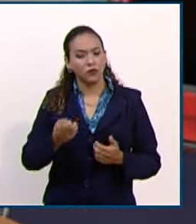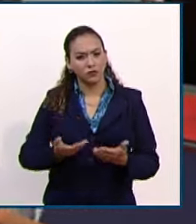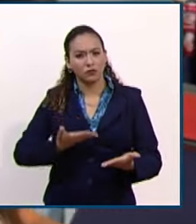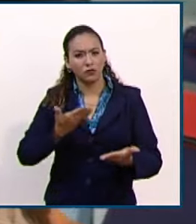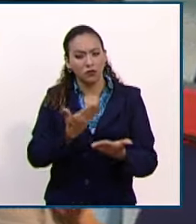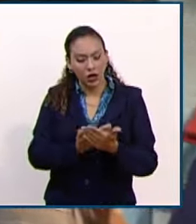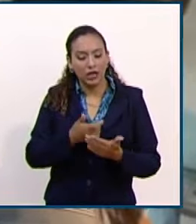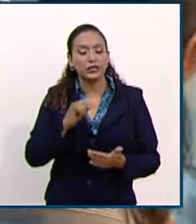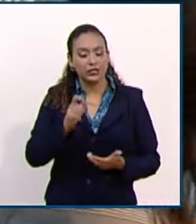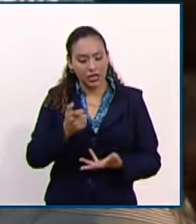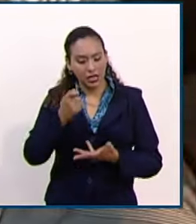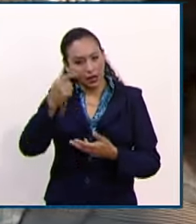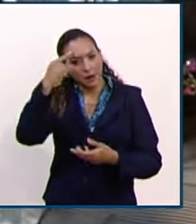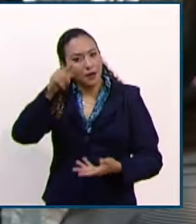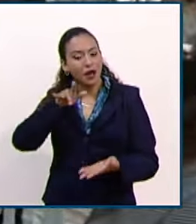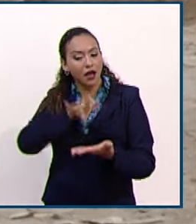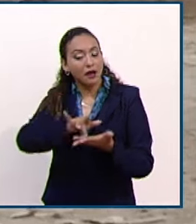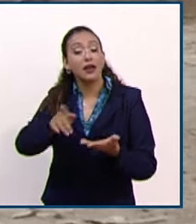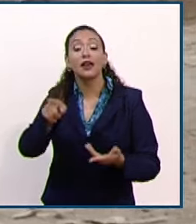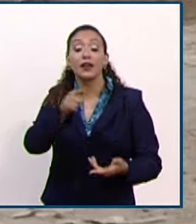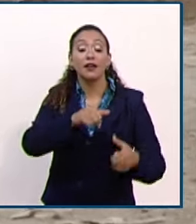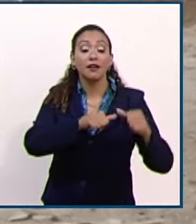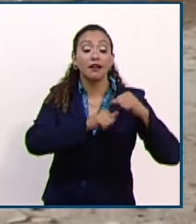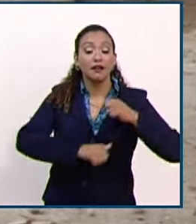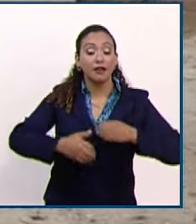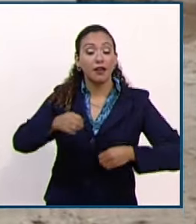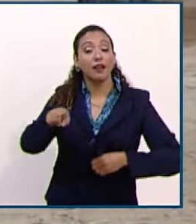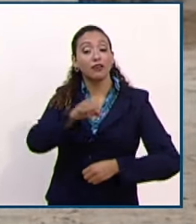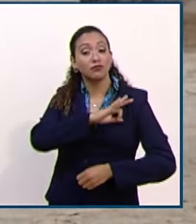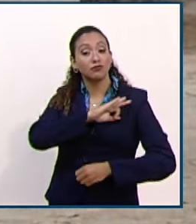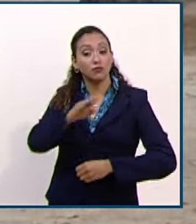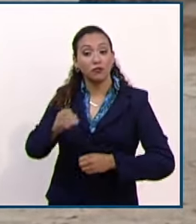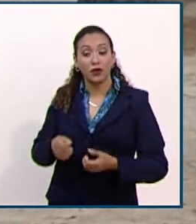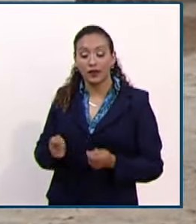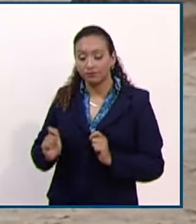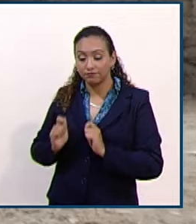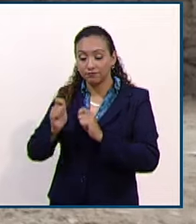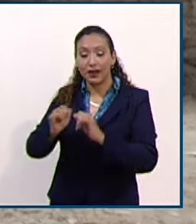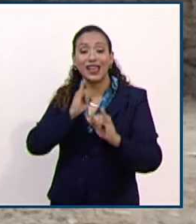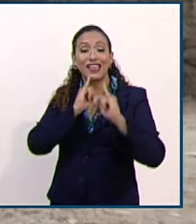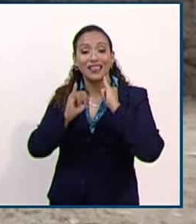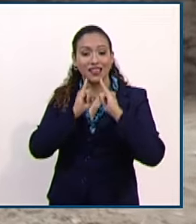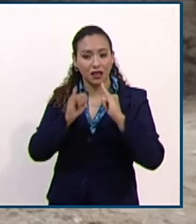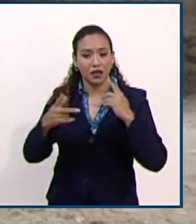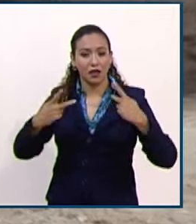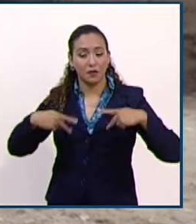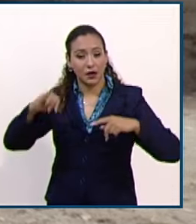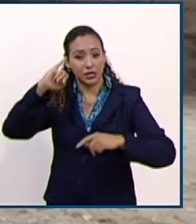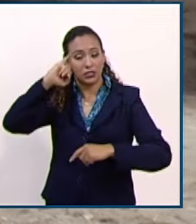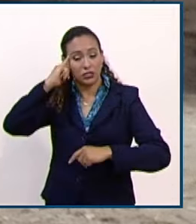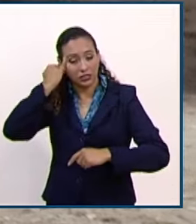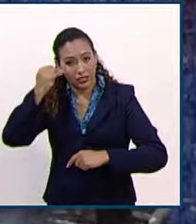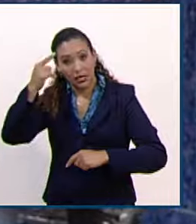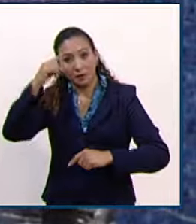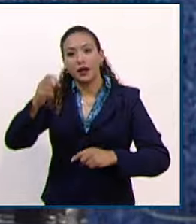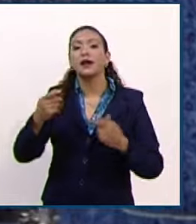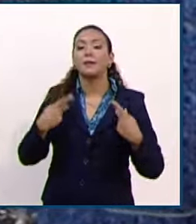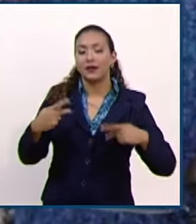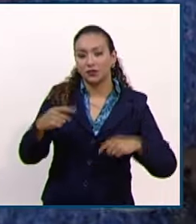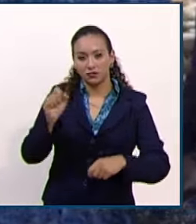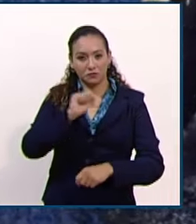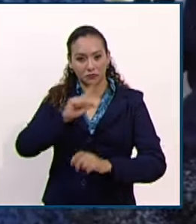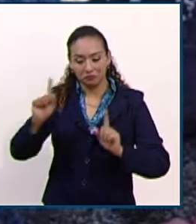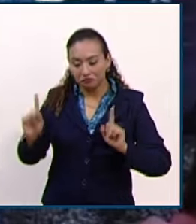destinar recursos para que los poderes judiciales cuenten con intérpretes en diversas lenguas, con personal especializado y